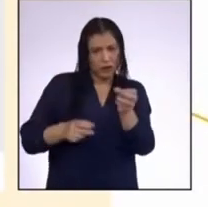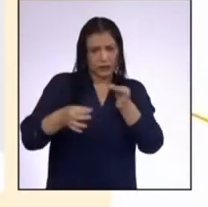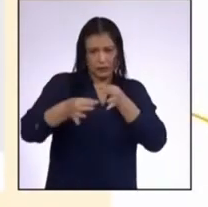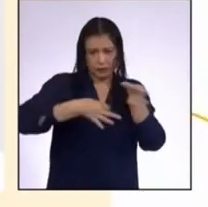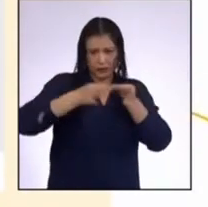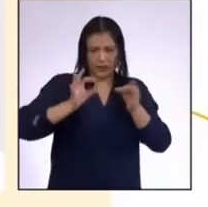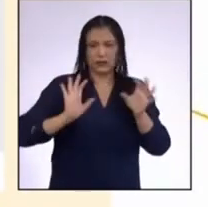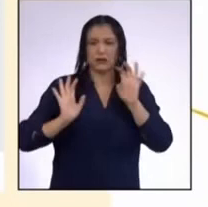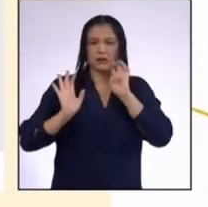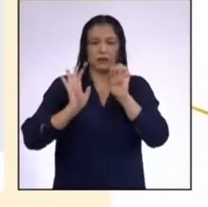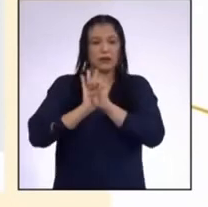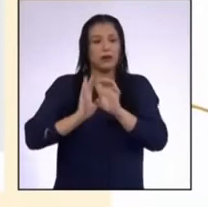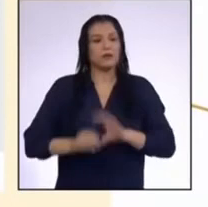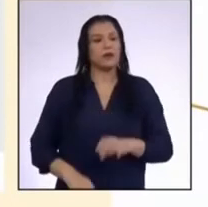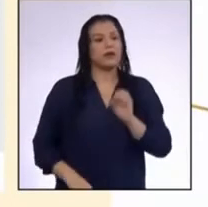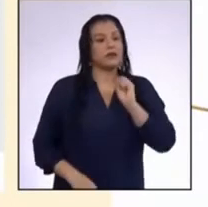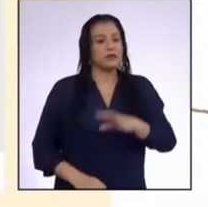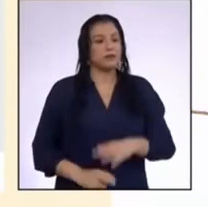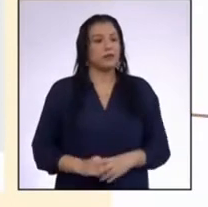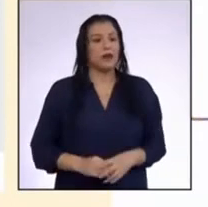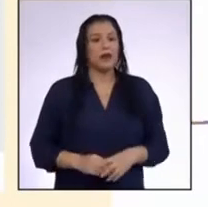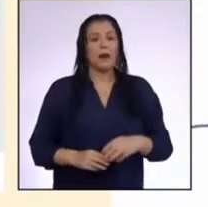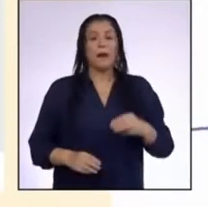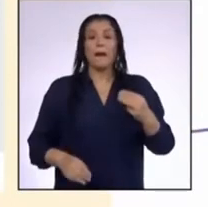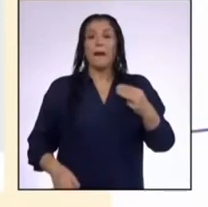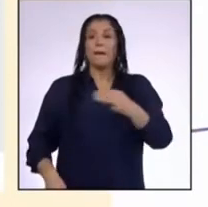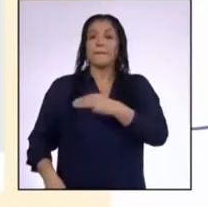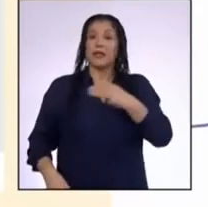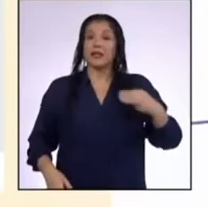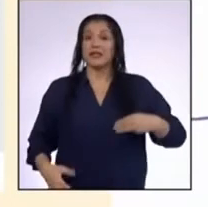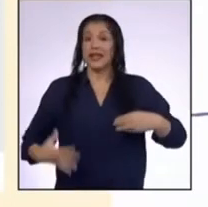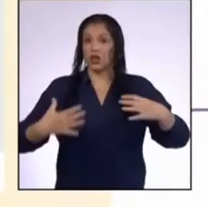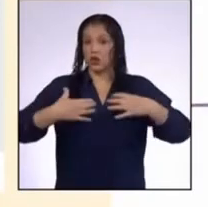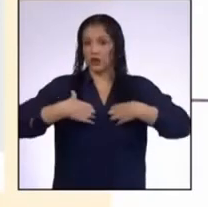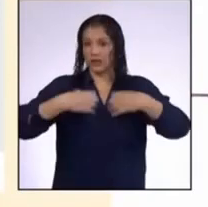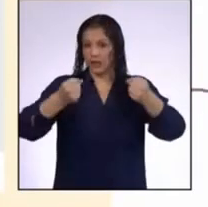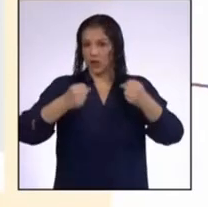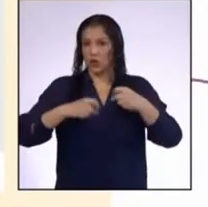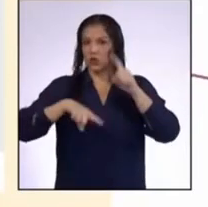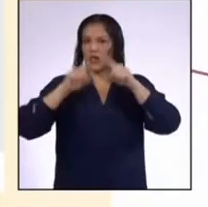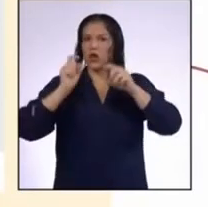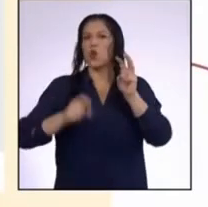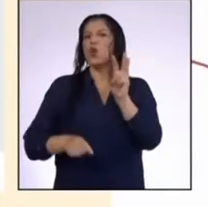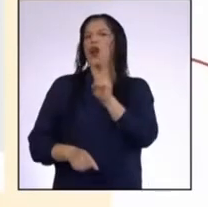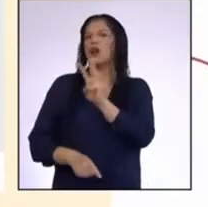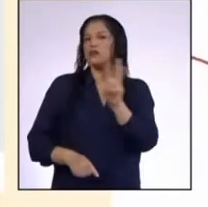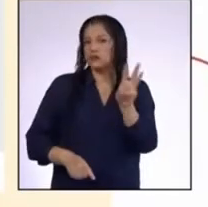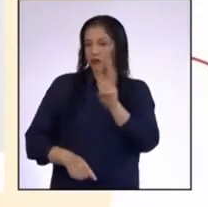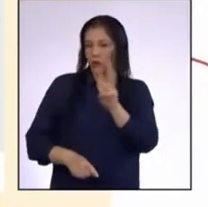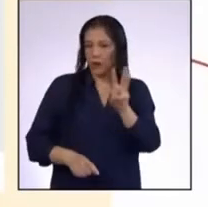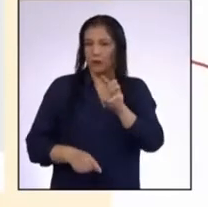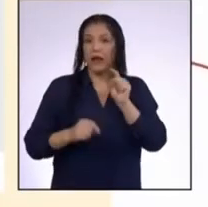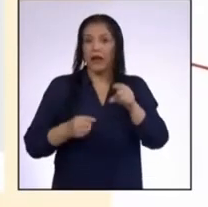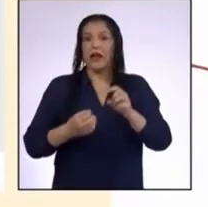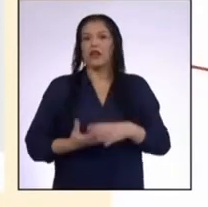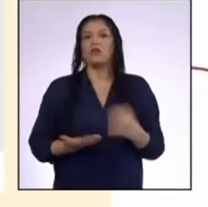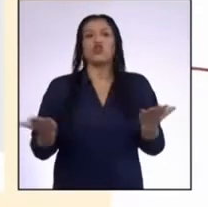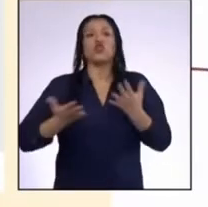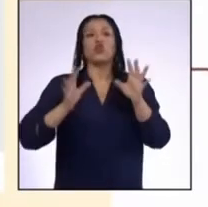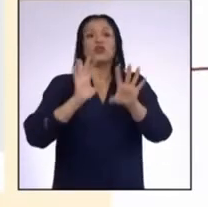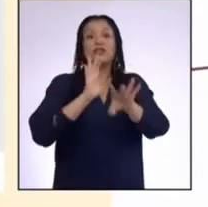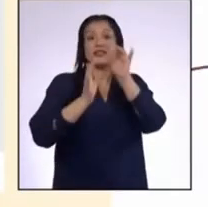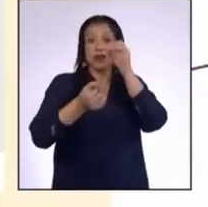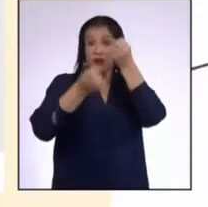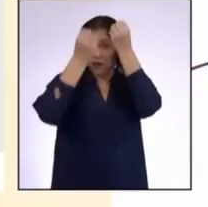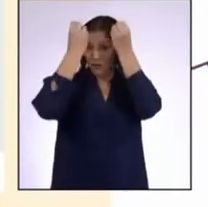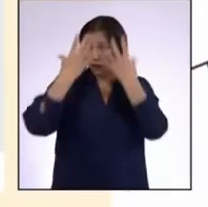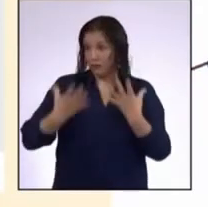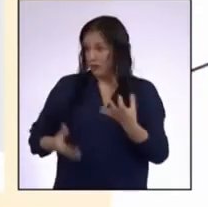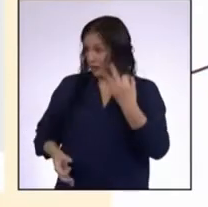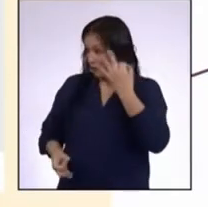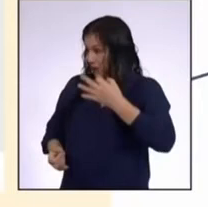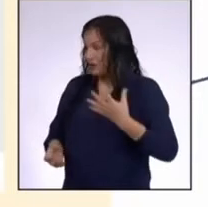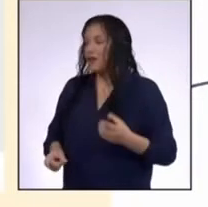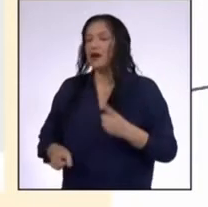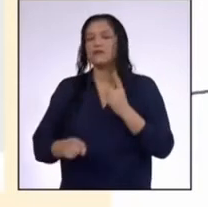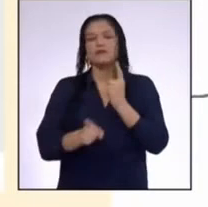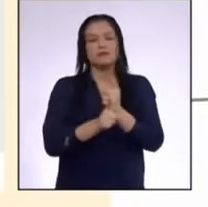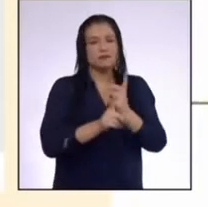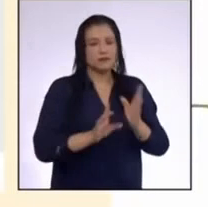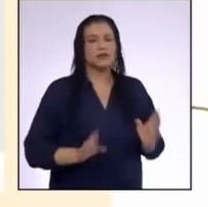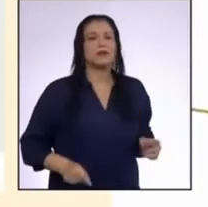Por ejemplo, dice Ministerio de Salud y algunas páginas web Esto es la fuente, ¿verdad profesora? Sí,